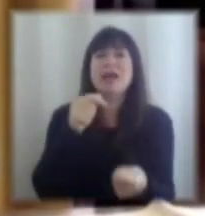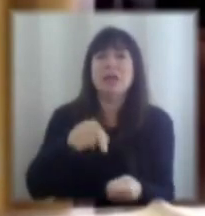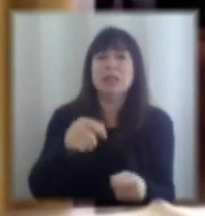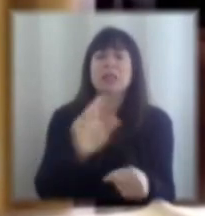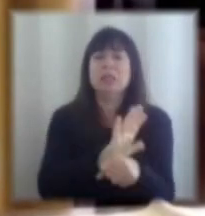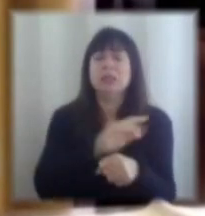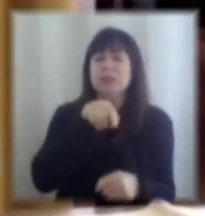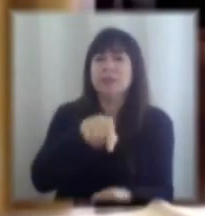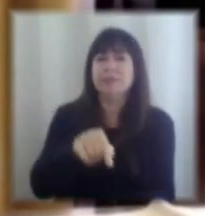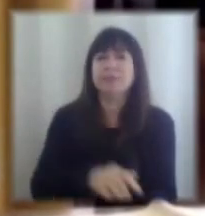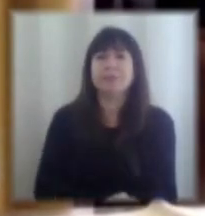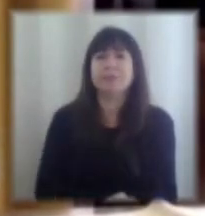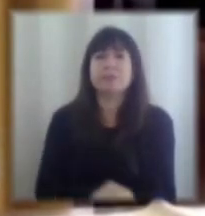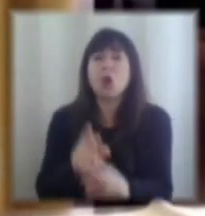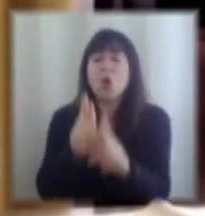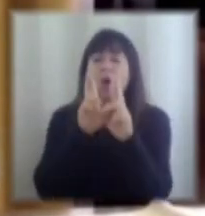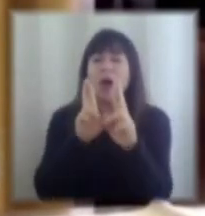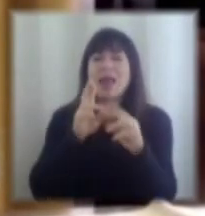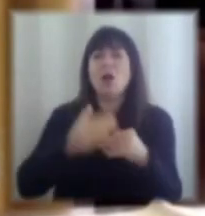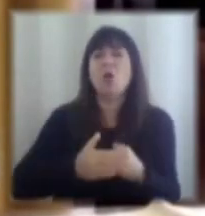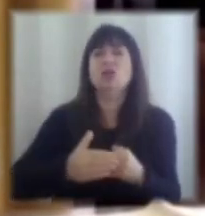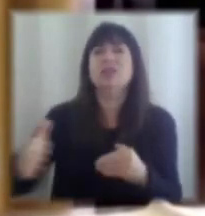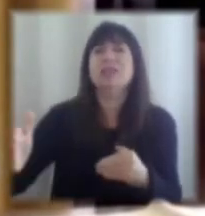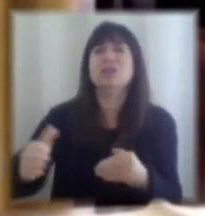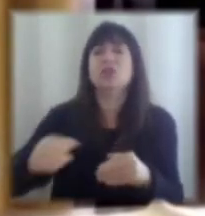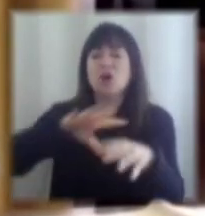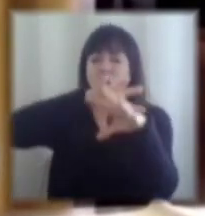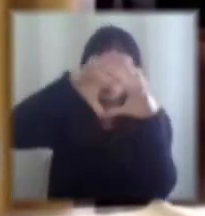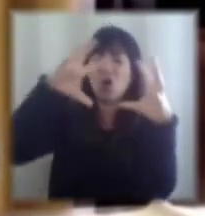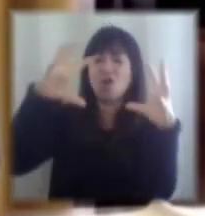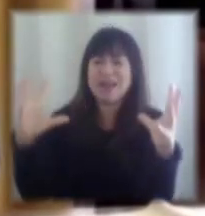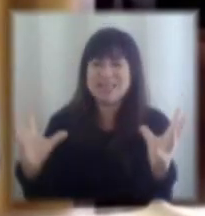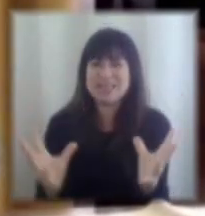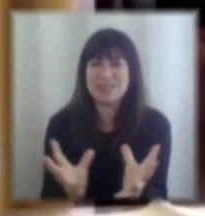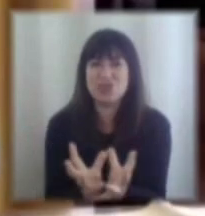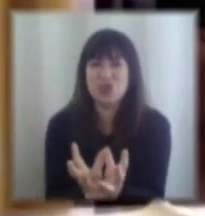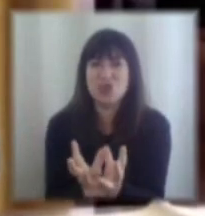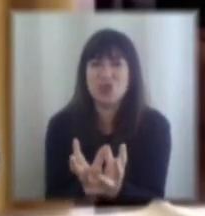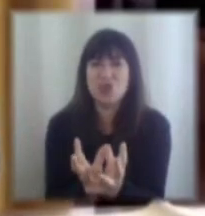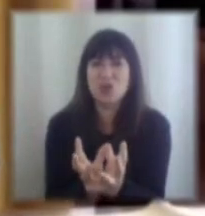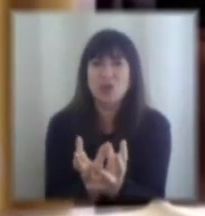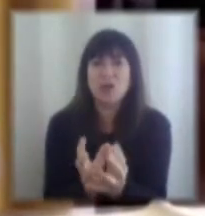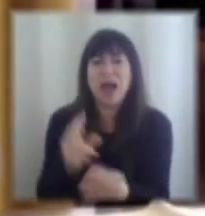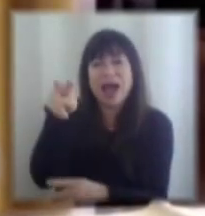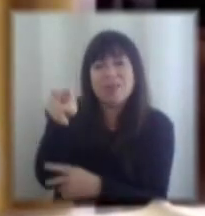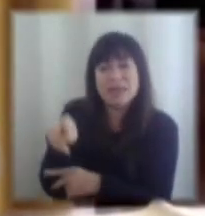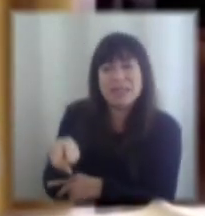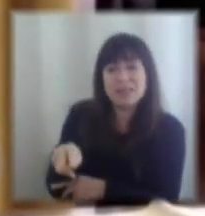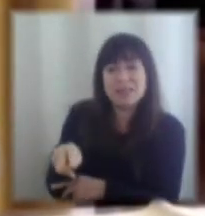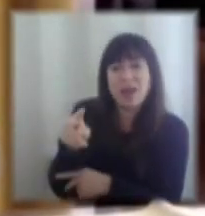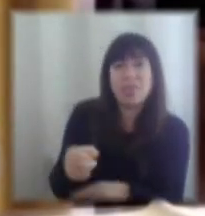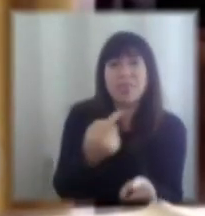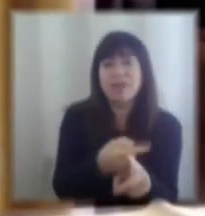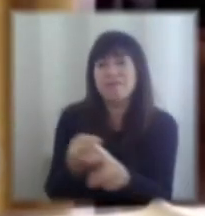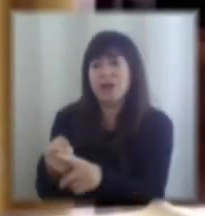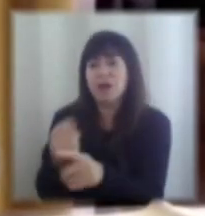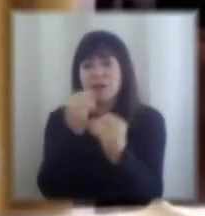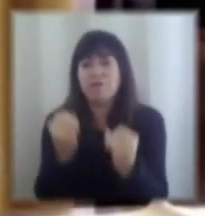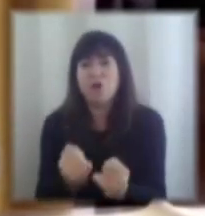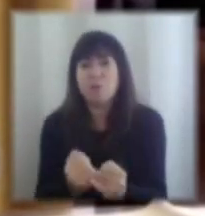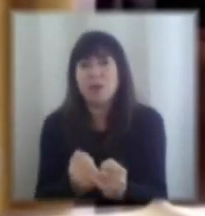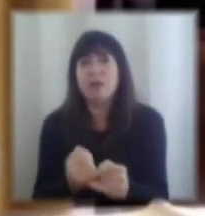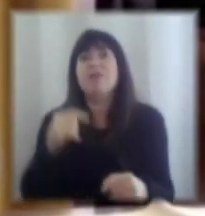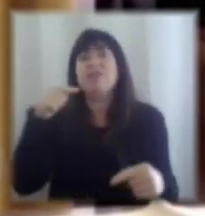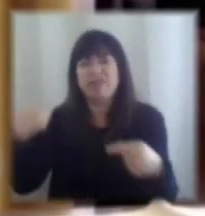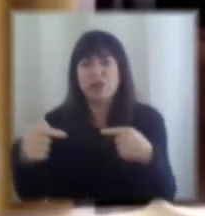tener una continuación de una globalización que puede ser administrada de formas distintas, siempre hay discusiones en esa